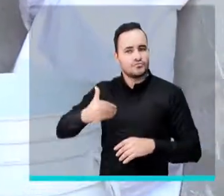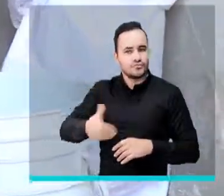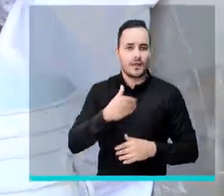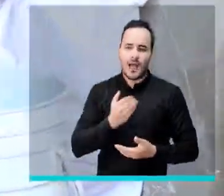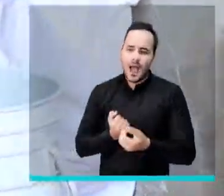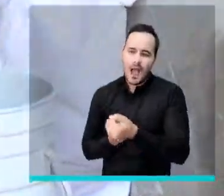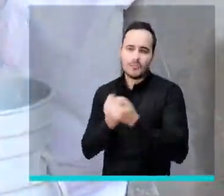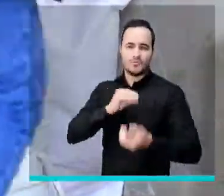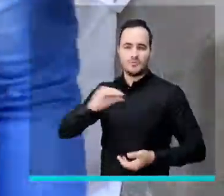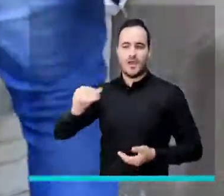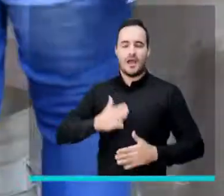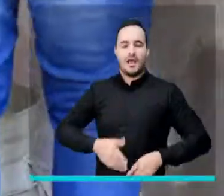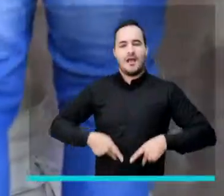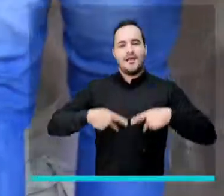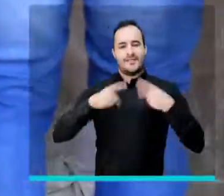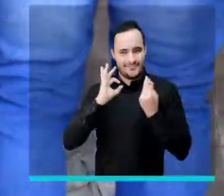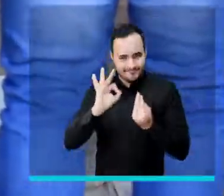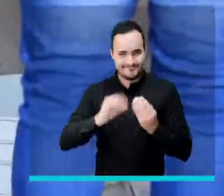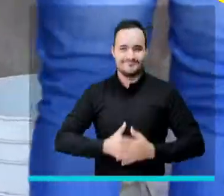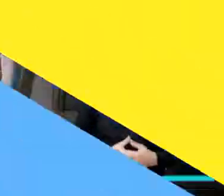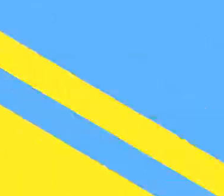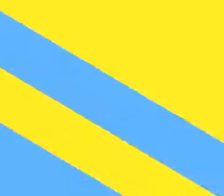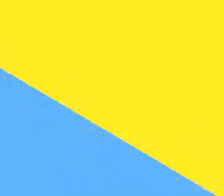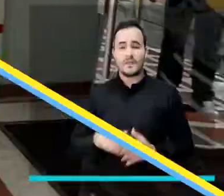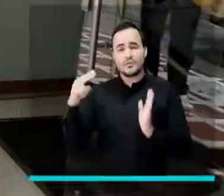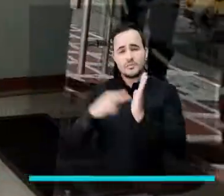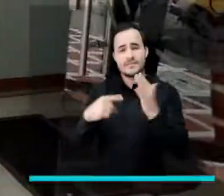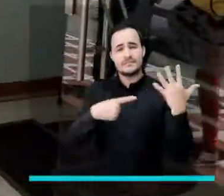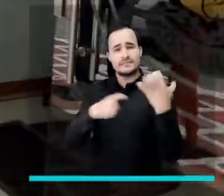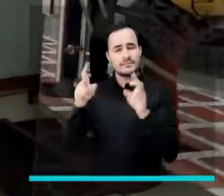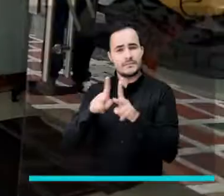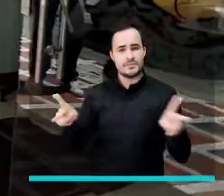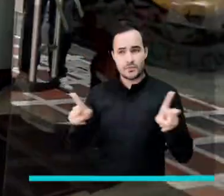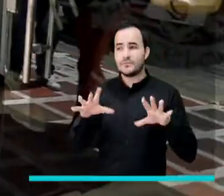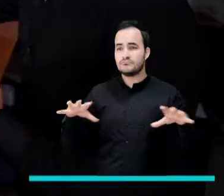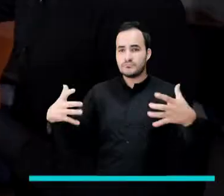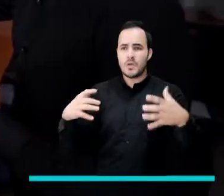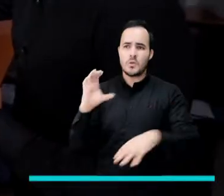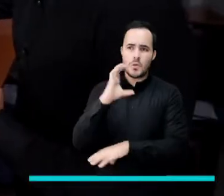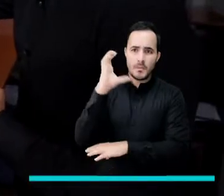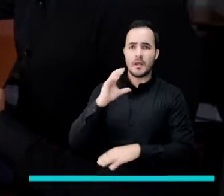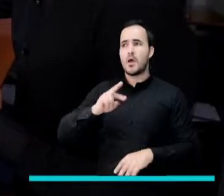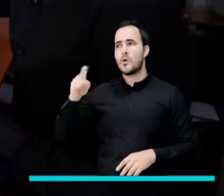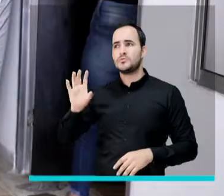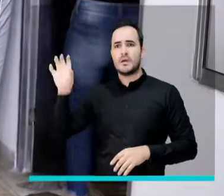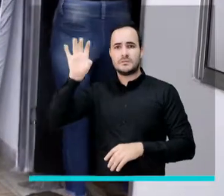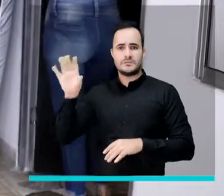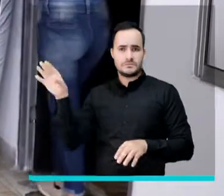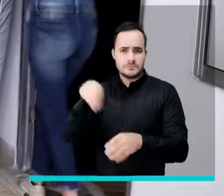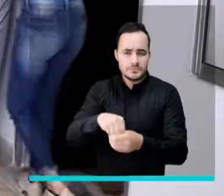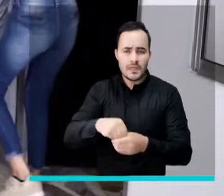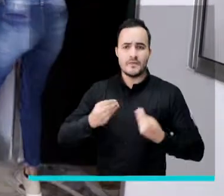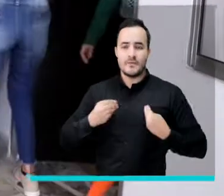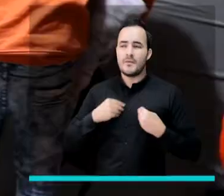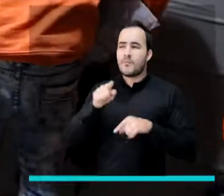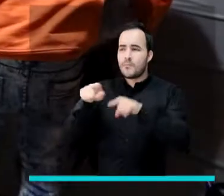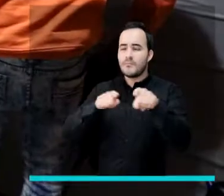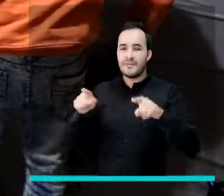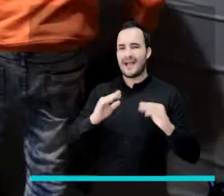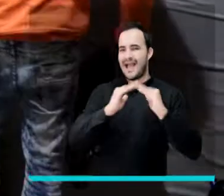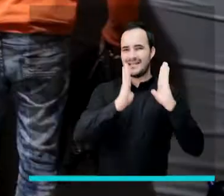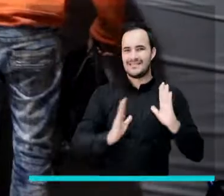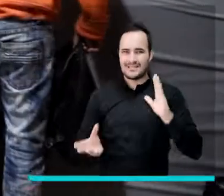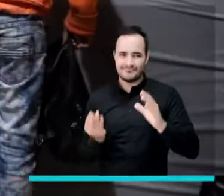tradicionales y mejorar su calidad de vida. Más de 2.600 personas, entre colombianas y migrantes que viven en